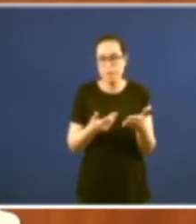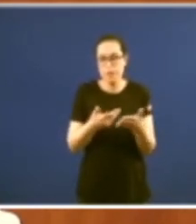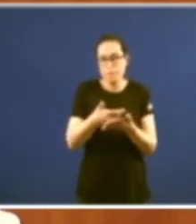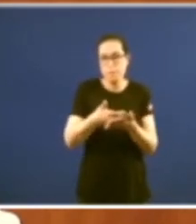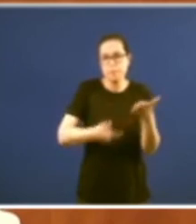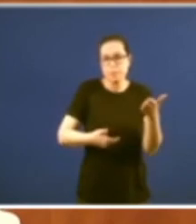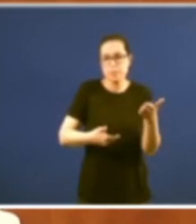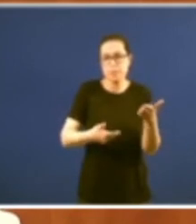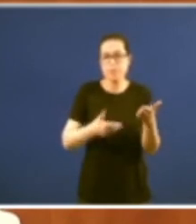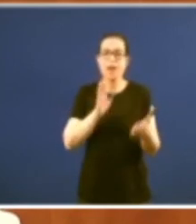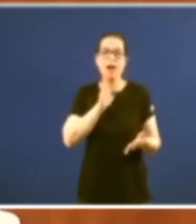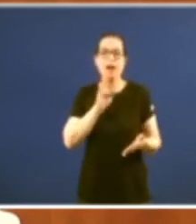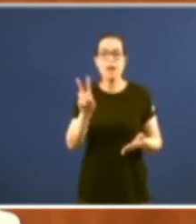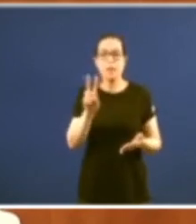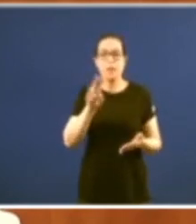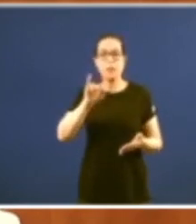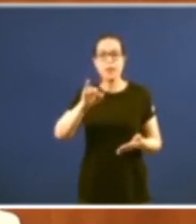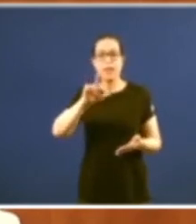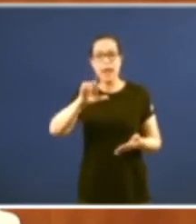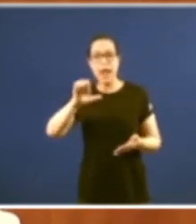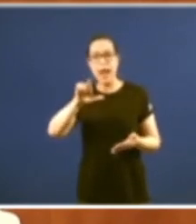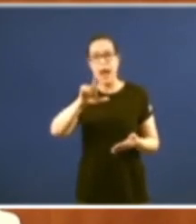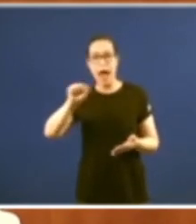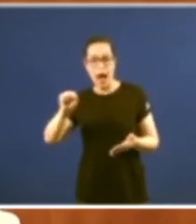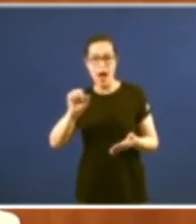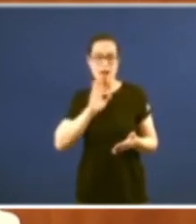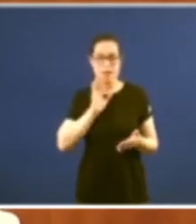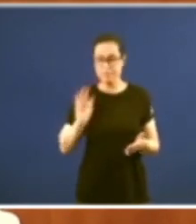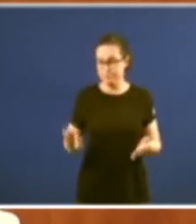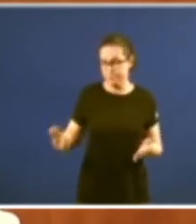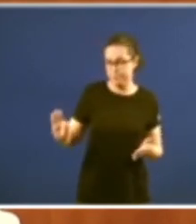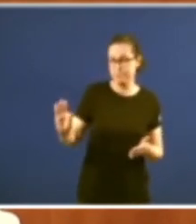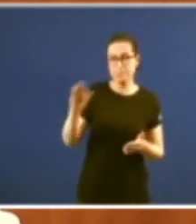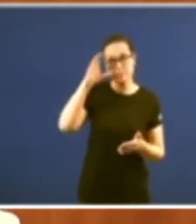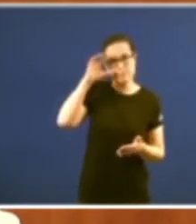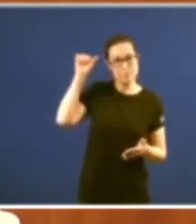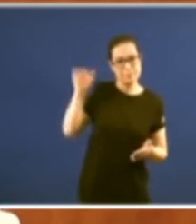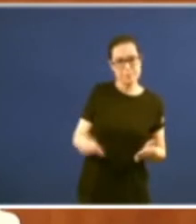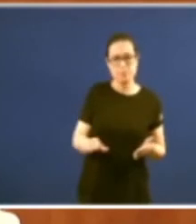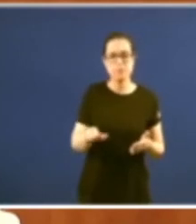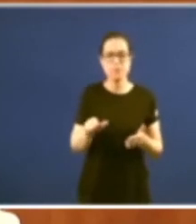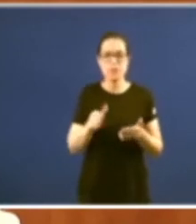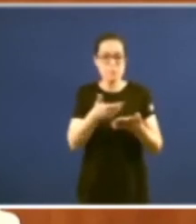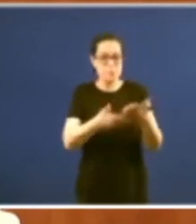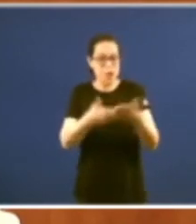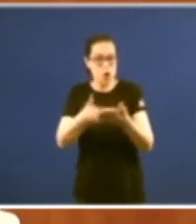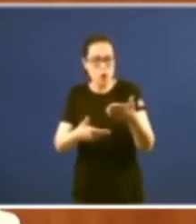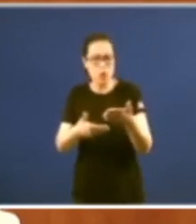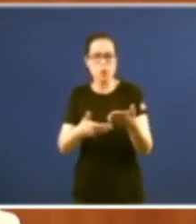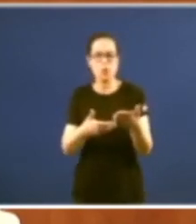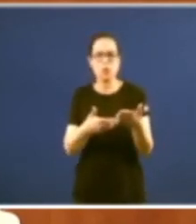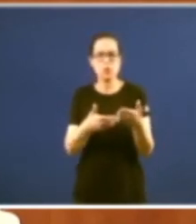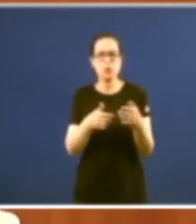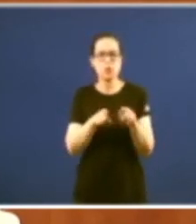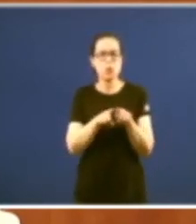que mostrou Vilela e nas explicacións que deron os compañeros volcánose desde un primeiro momento co proceso